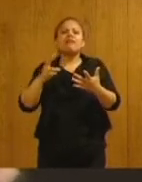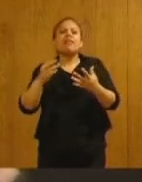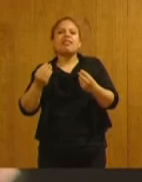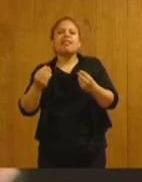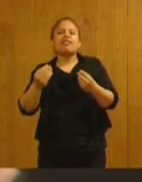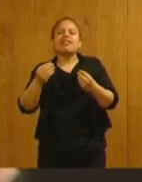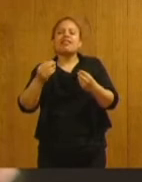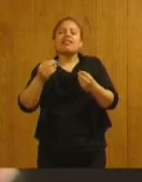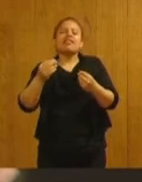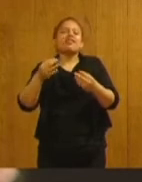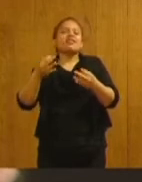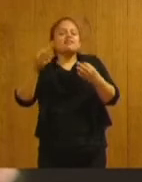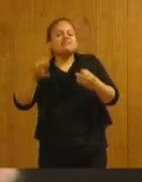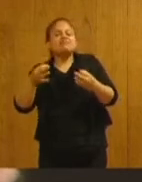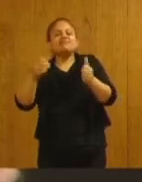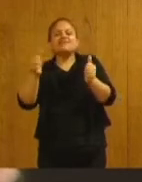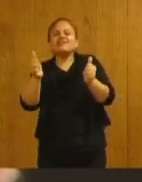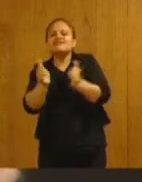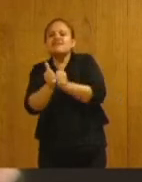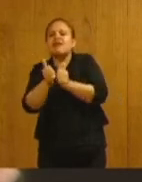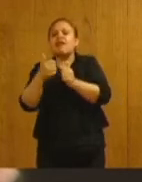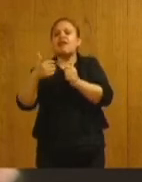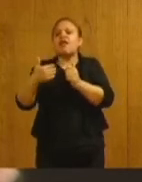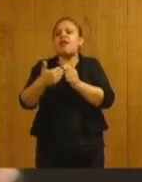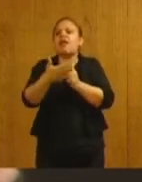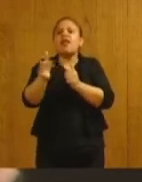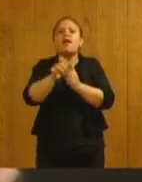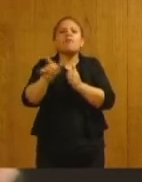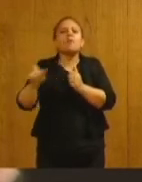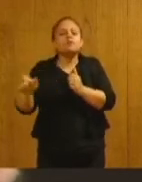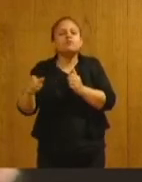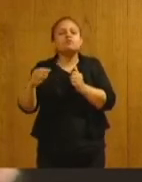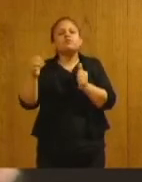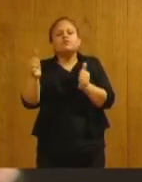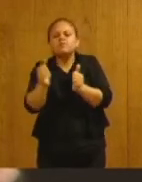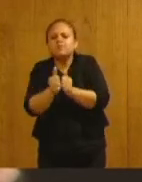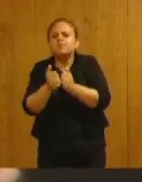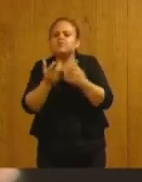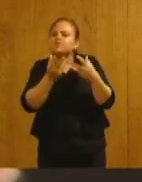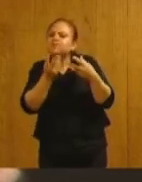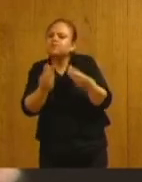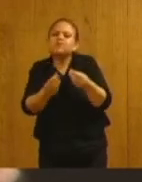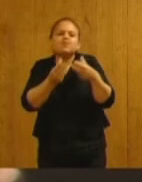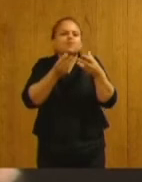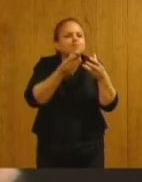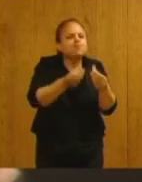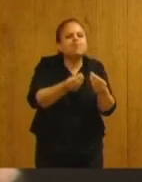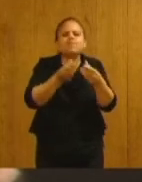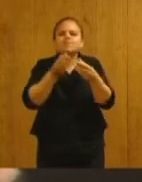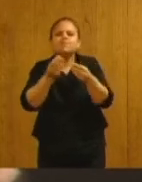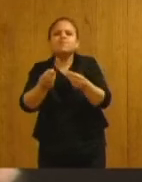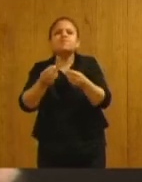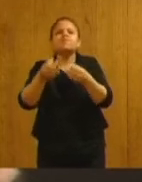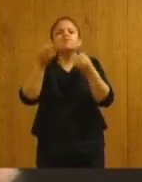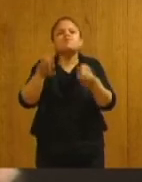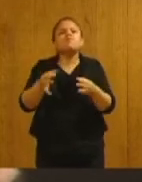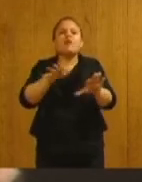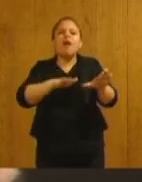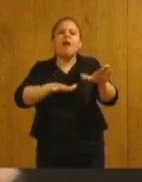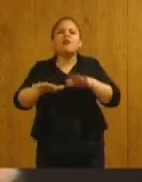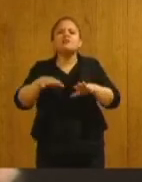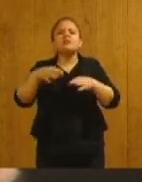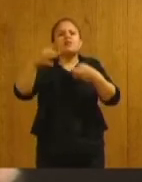a su gente, ha avanzado en acciones concretas, creando la realidad fáctica que ha hecho